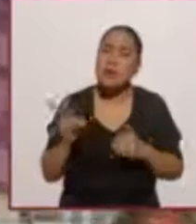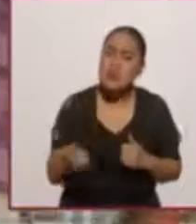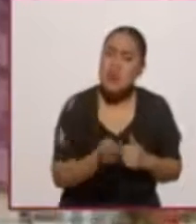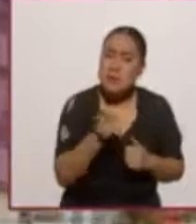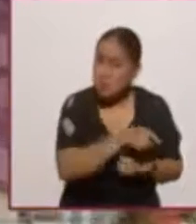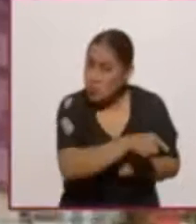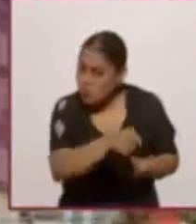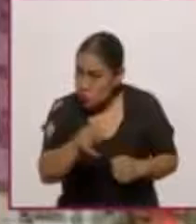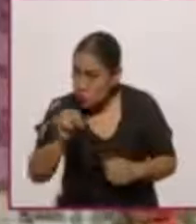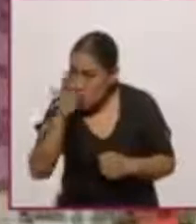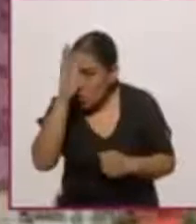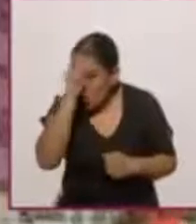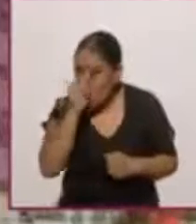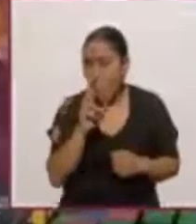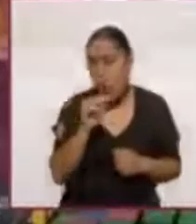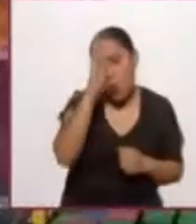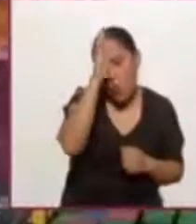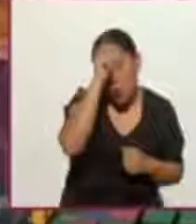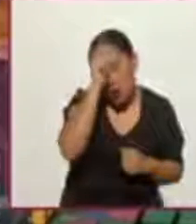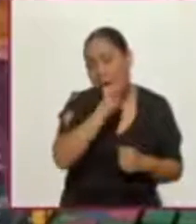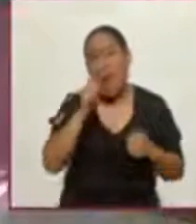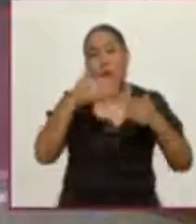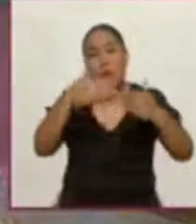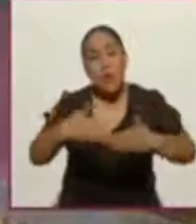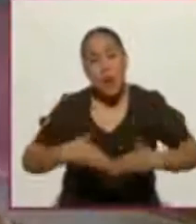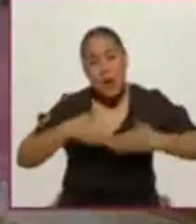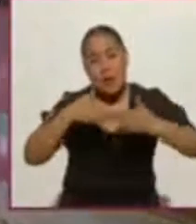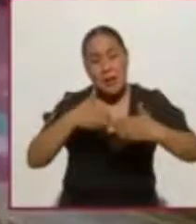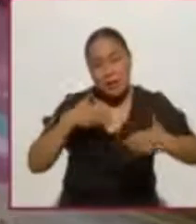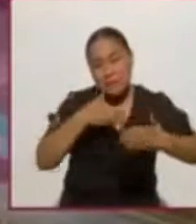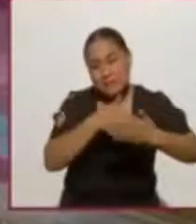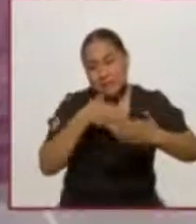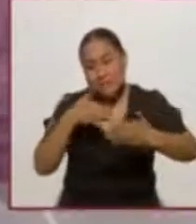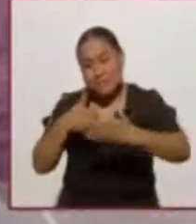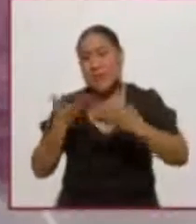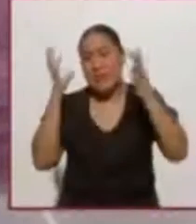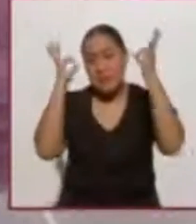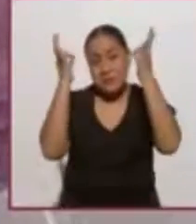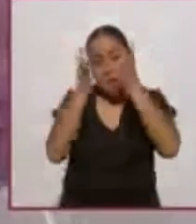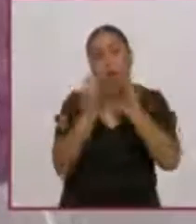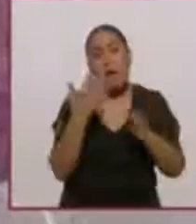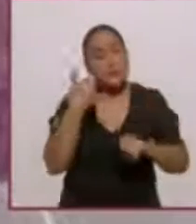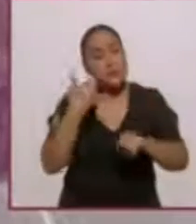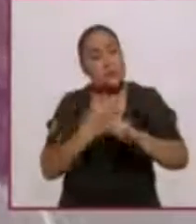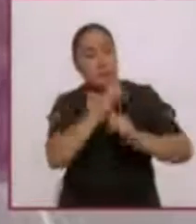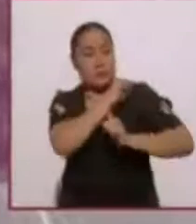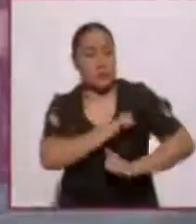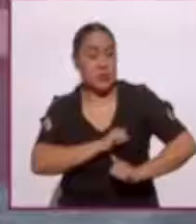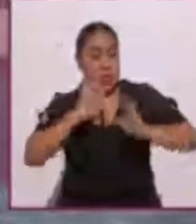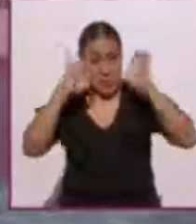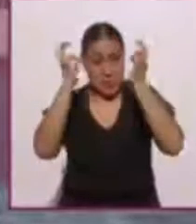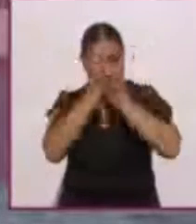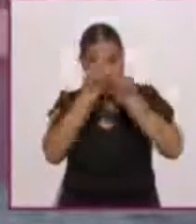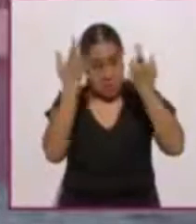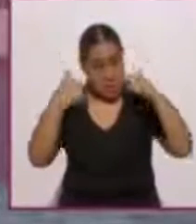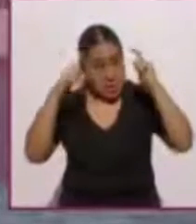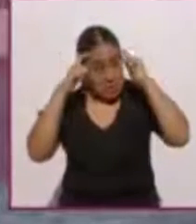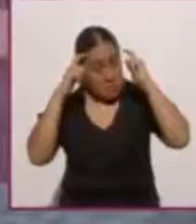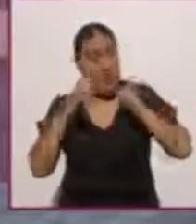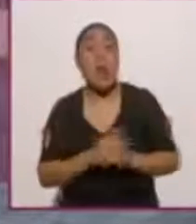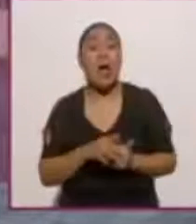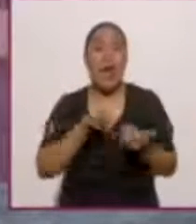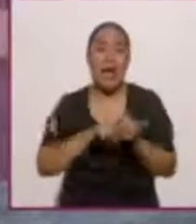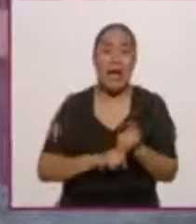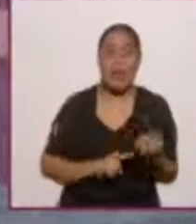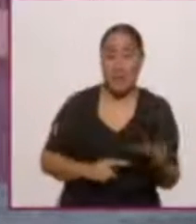¿usted está de acuerdo o en desacuerdo que los puertos y aduanas del país sean administrados por el Ejército y la Marina? Casi tres de cada